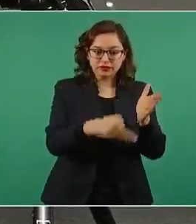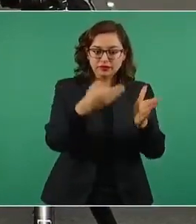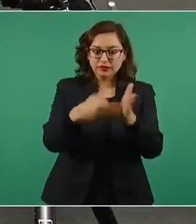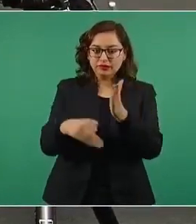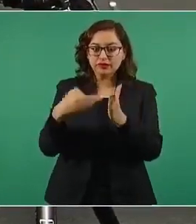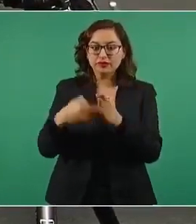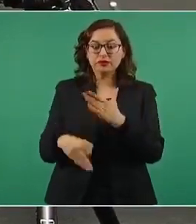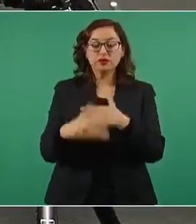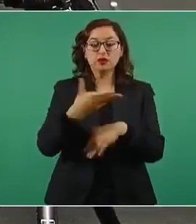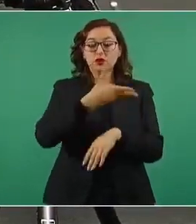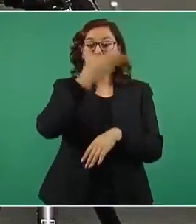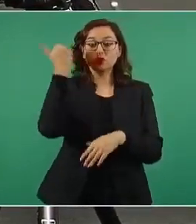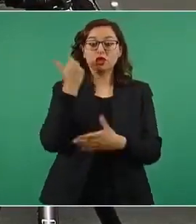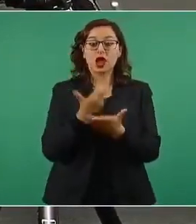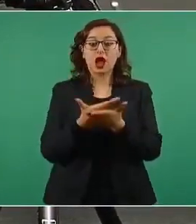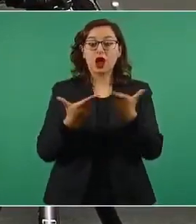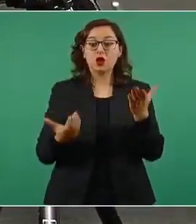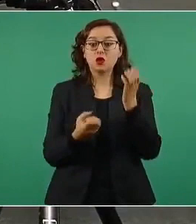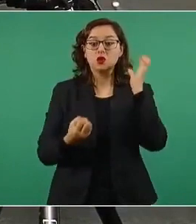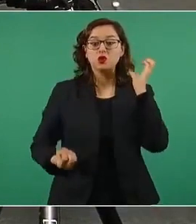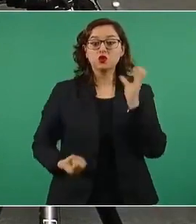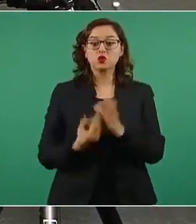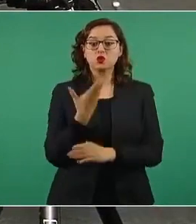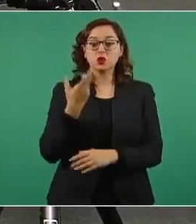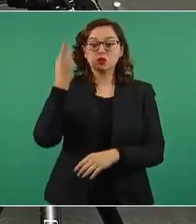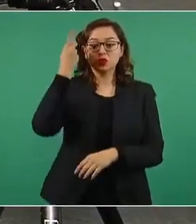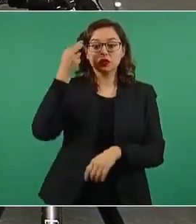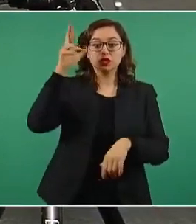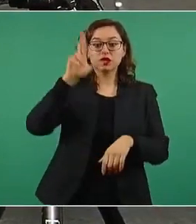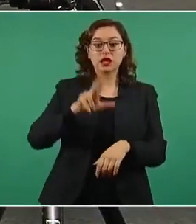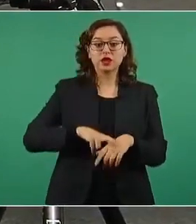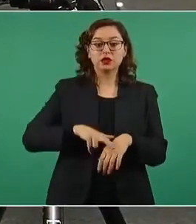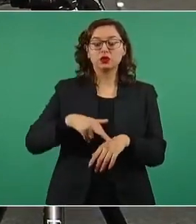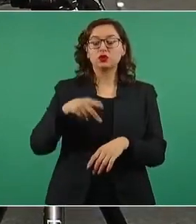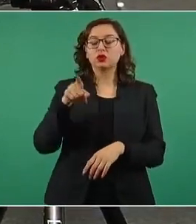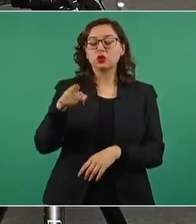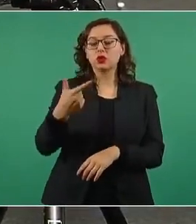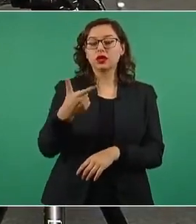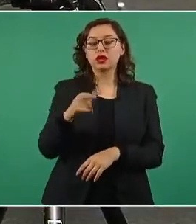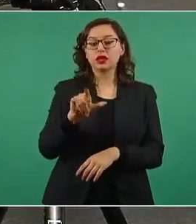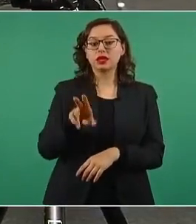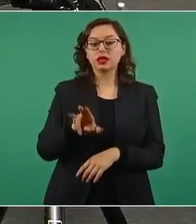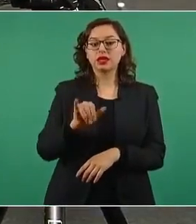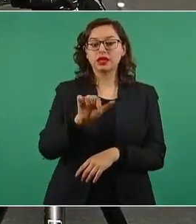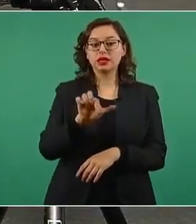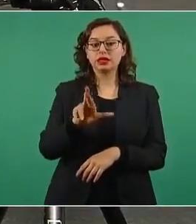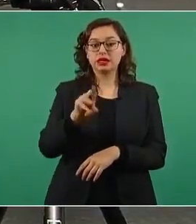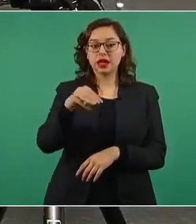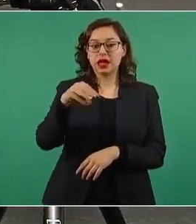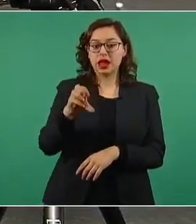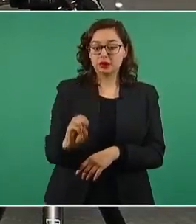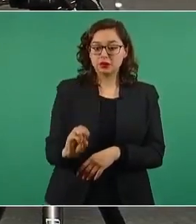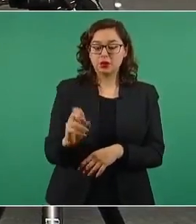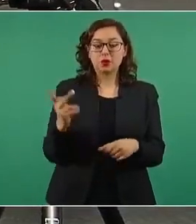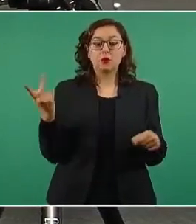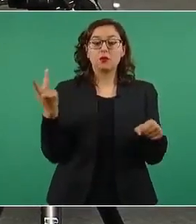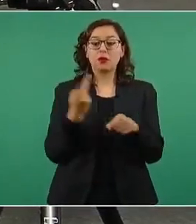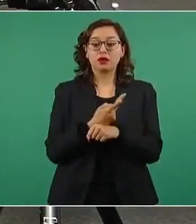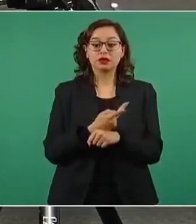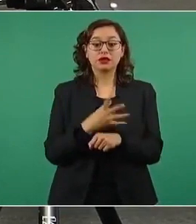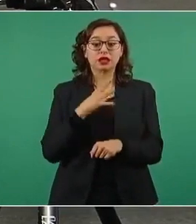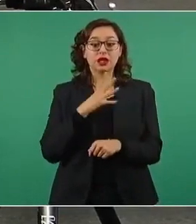de Guillermo Calderón esto va a cambiar. Le cuento que hay pacientes que desde hace meses no reciben su